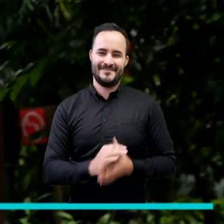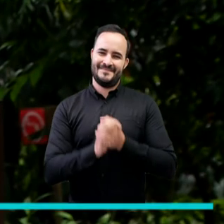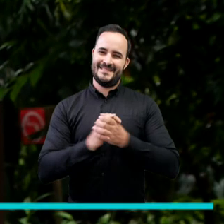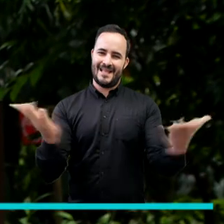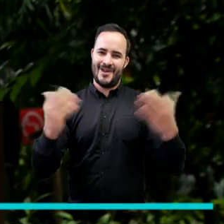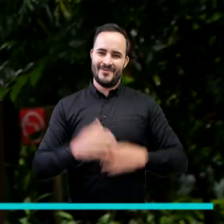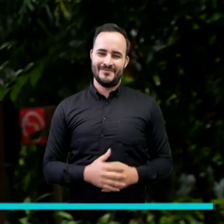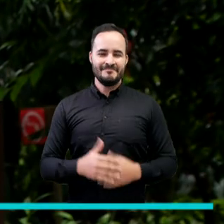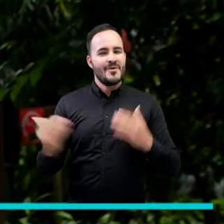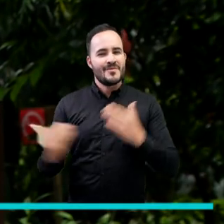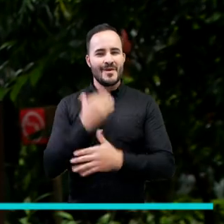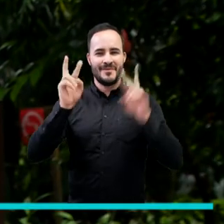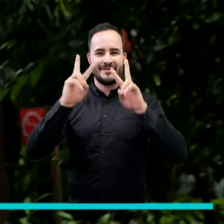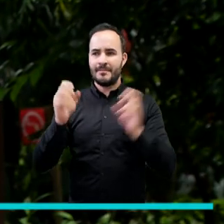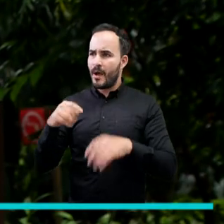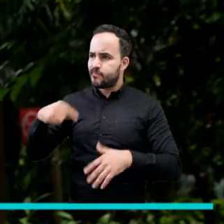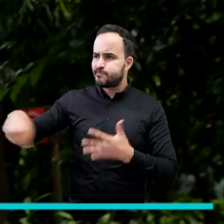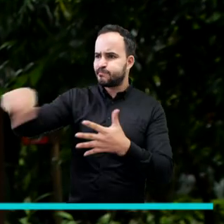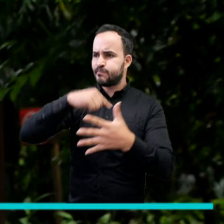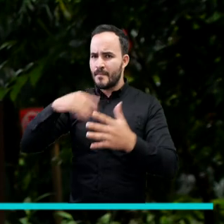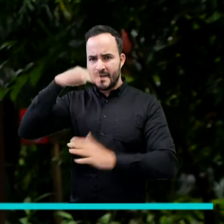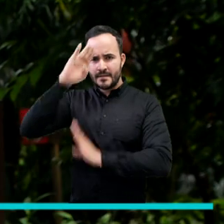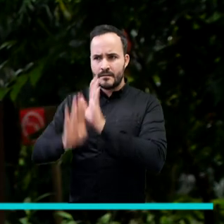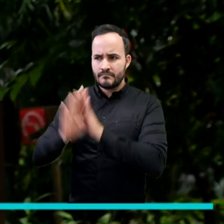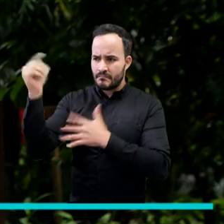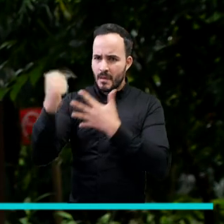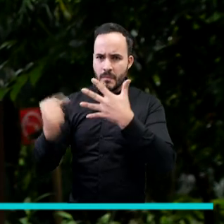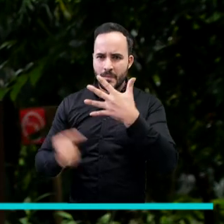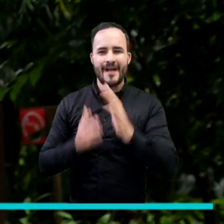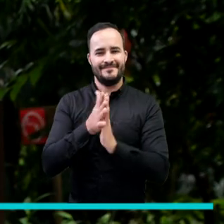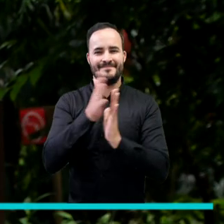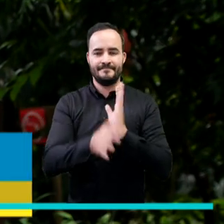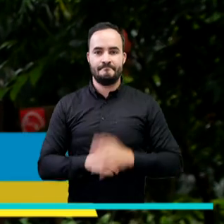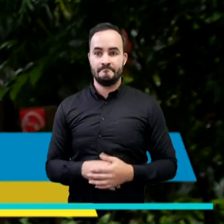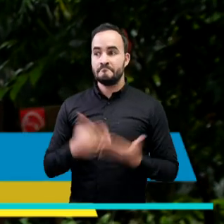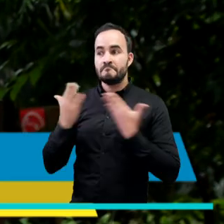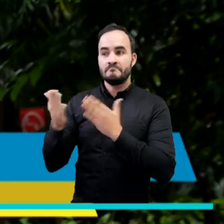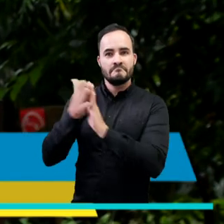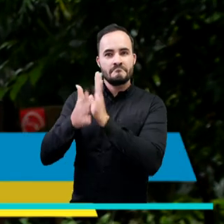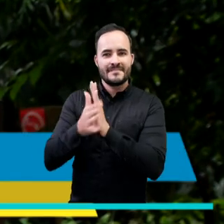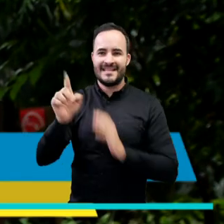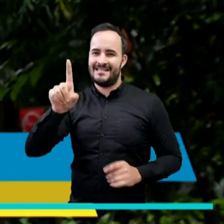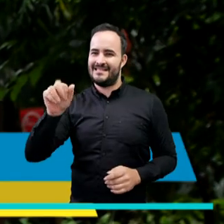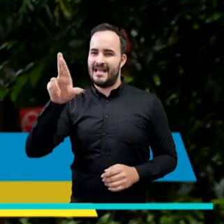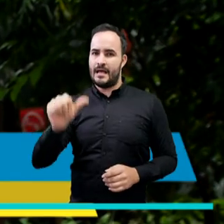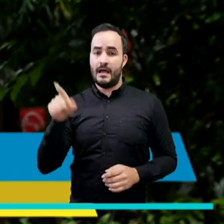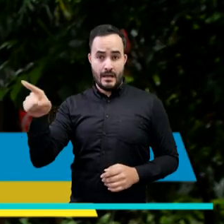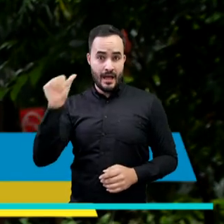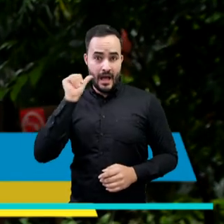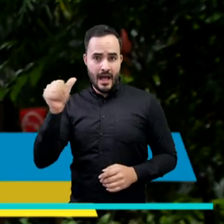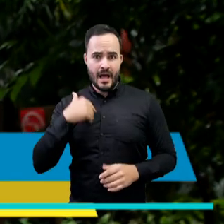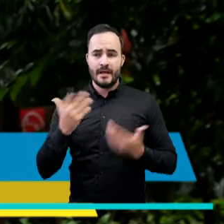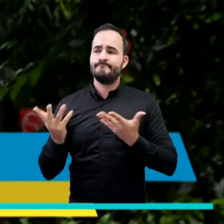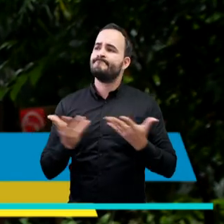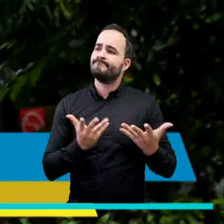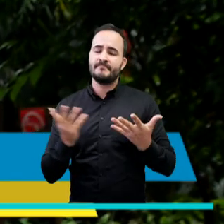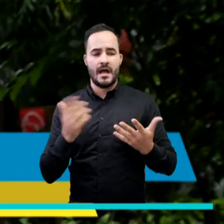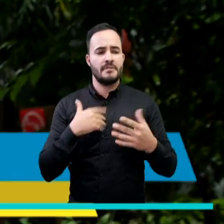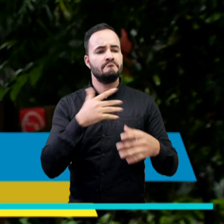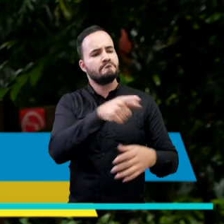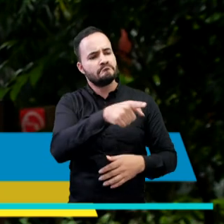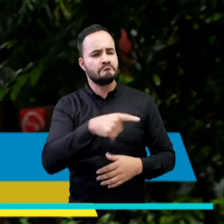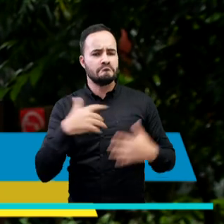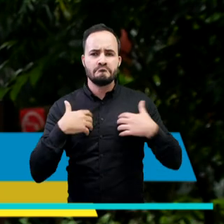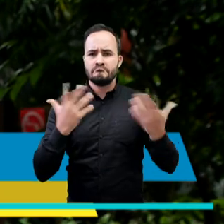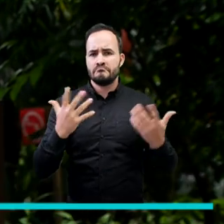Hola, los saludo desde una nueva emisión de Medellín Conecta TV. Les contaremos la historia de Sara Huitrago, una joven a quien le cambió su vida luego de